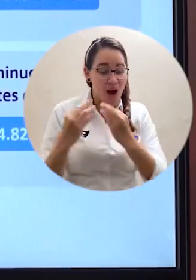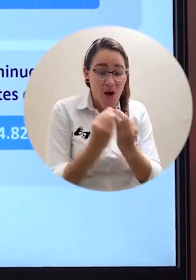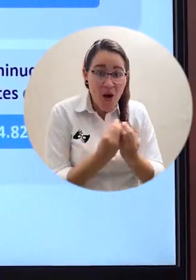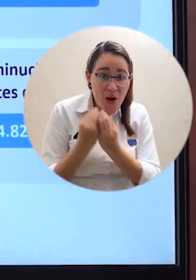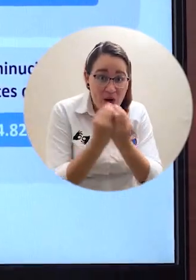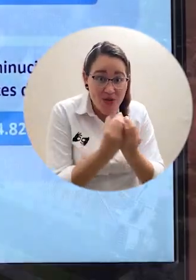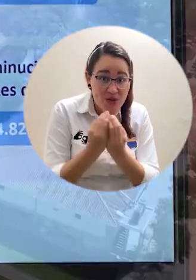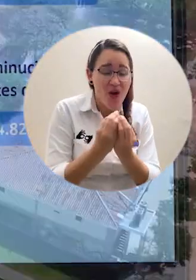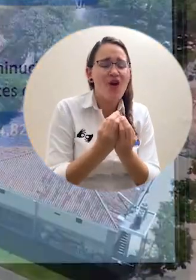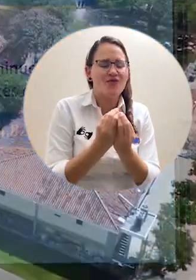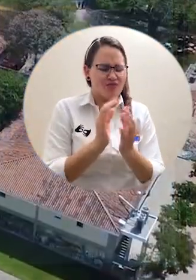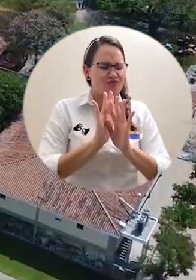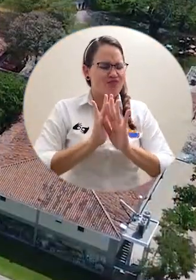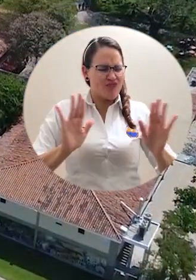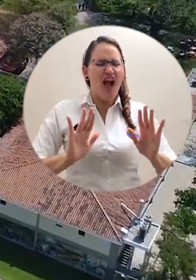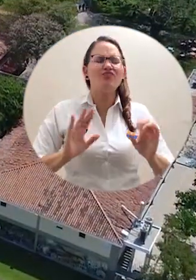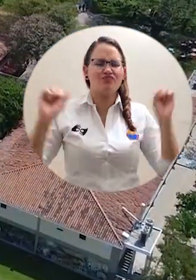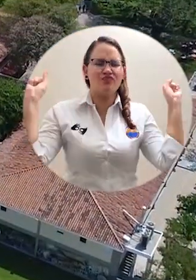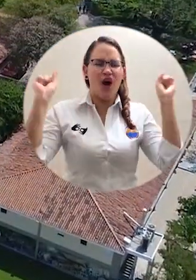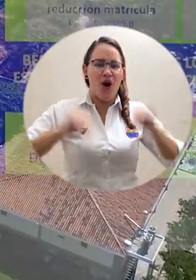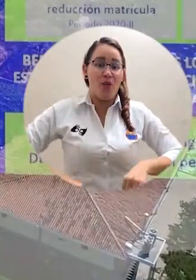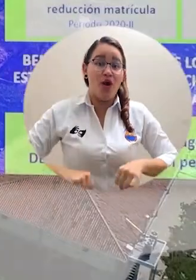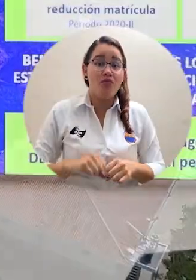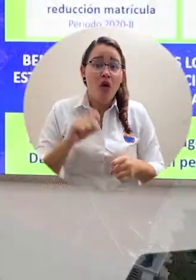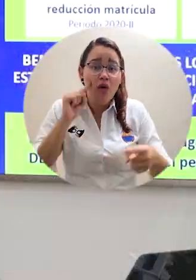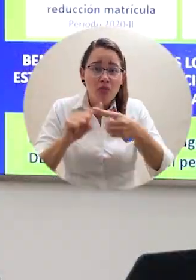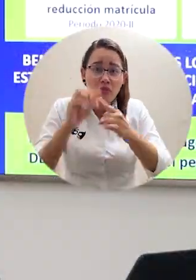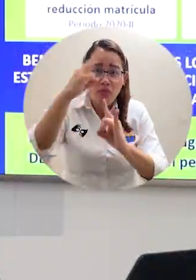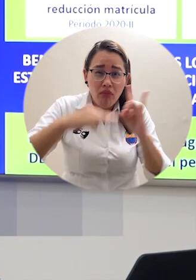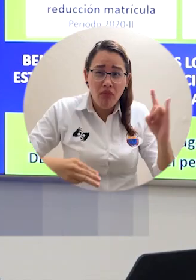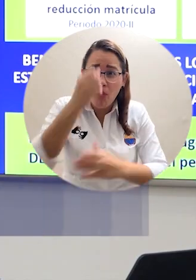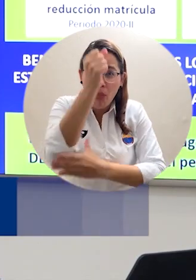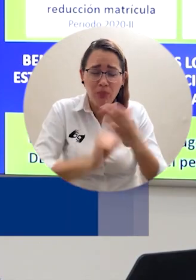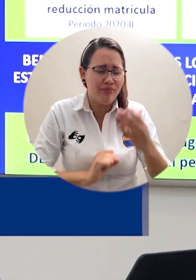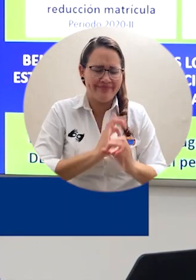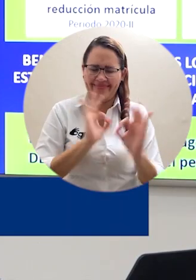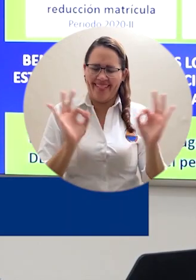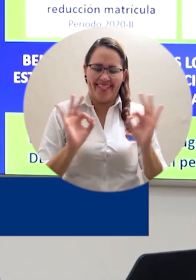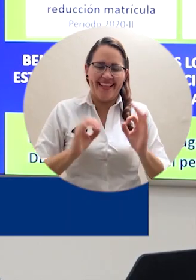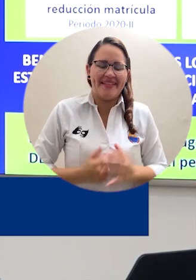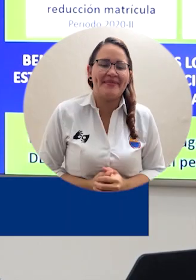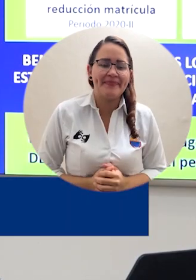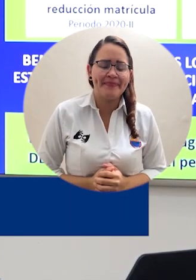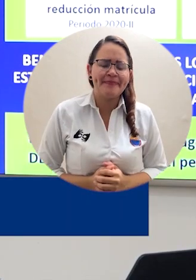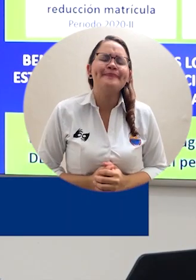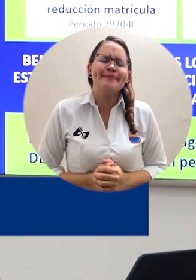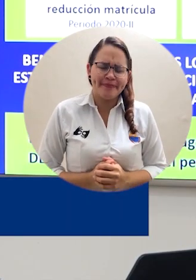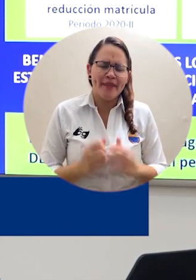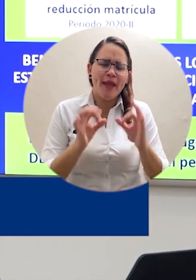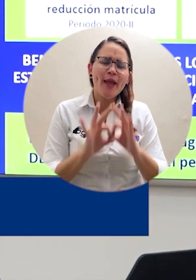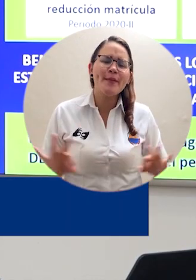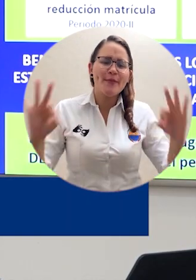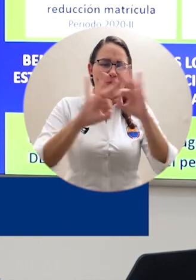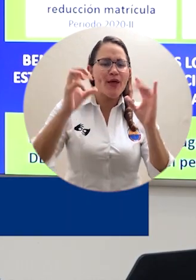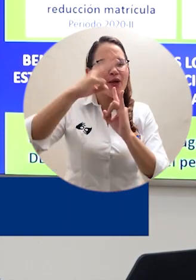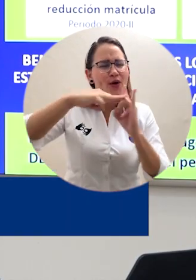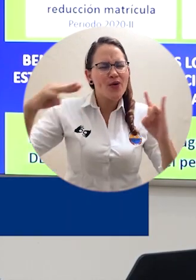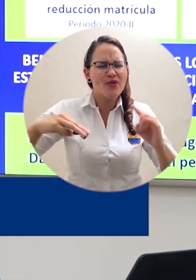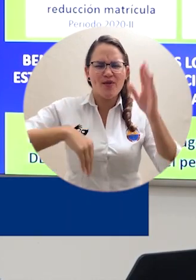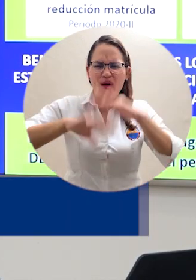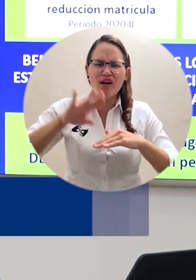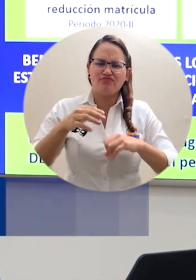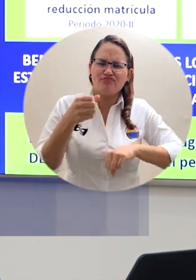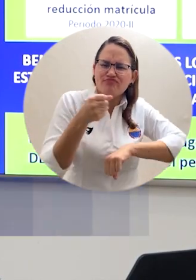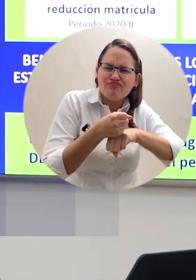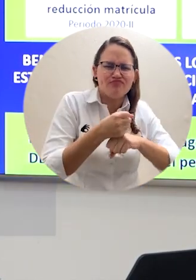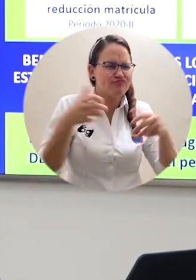estabilidad financiera de Uni Magdalena. La universidad tiene que seguir trazando y caminando ese sendero de ser una institución que construya, que